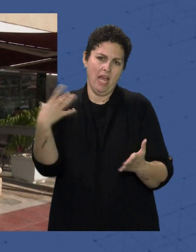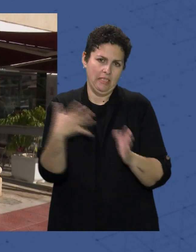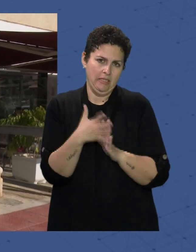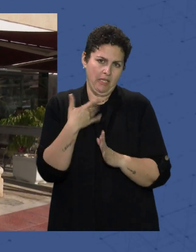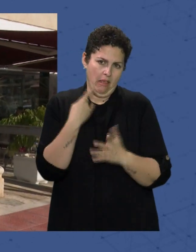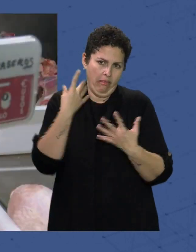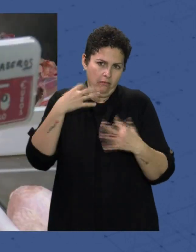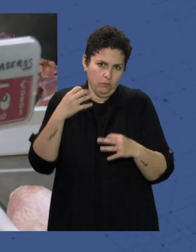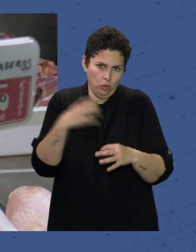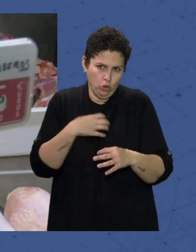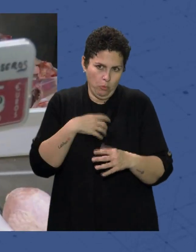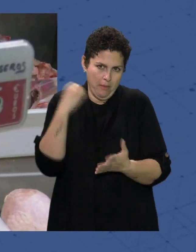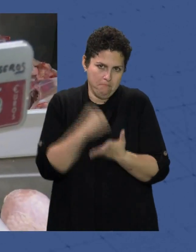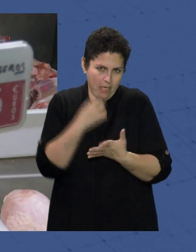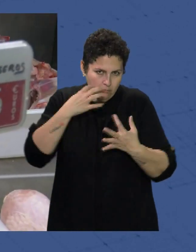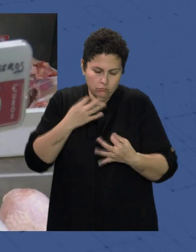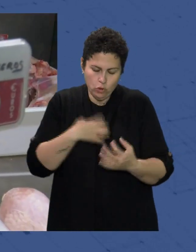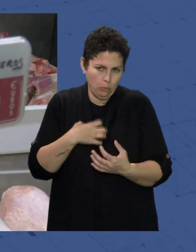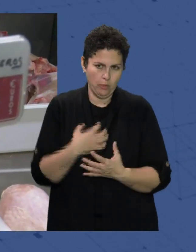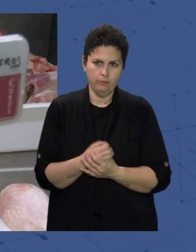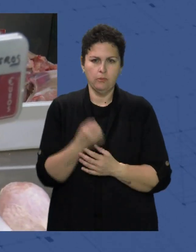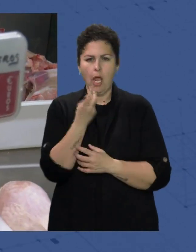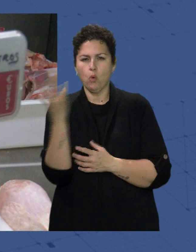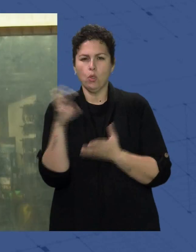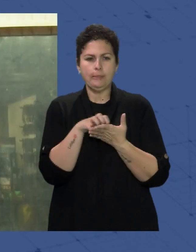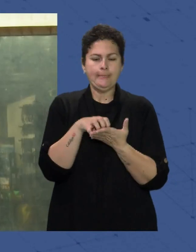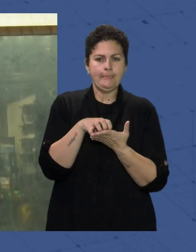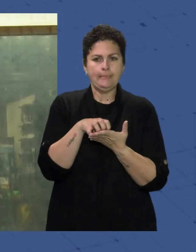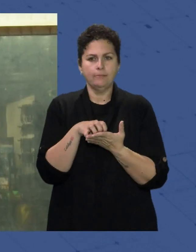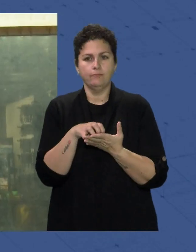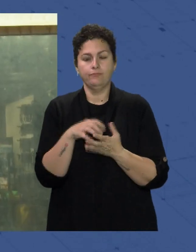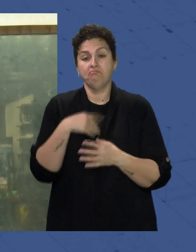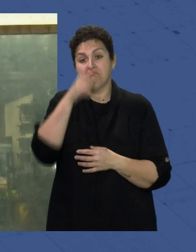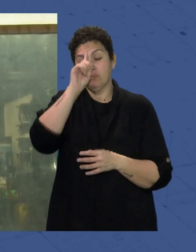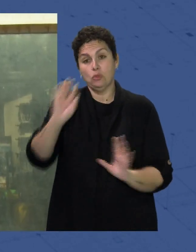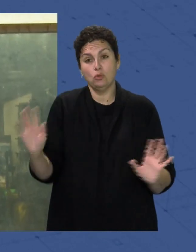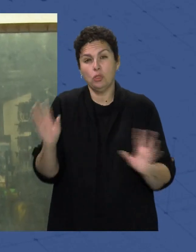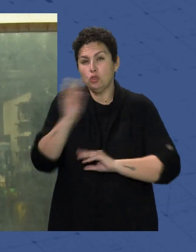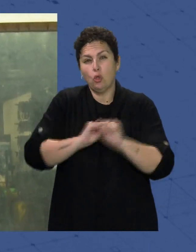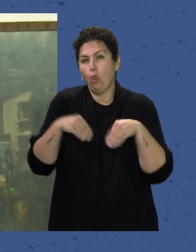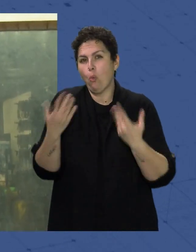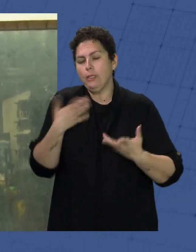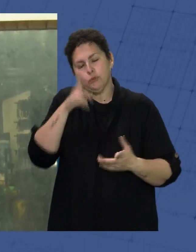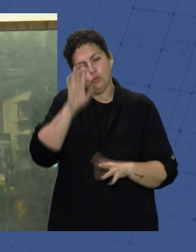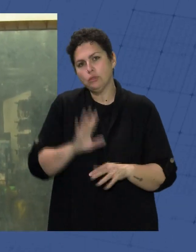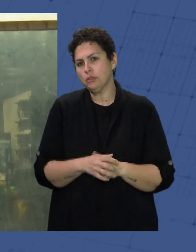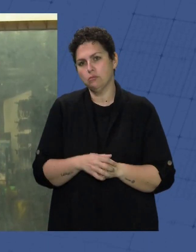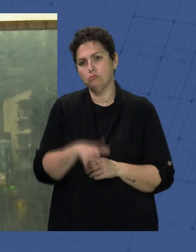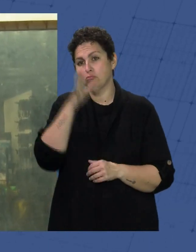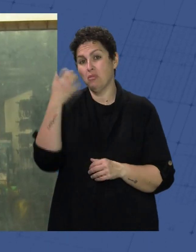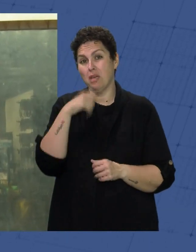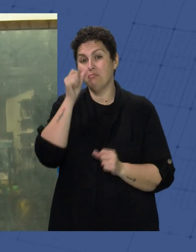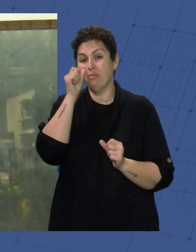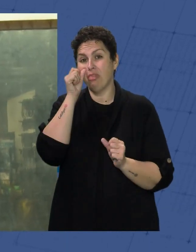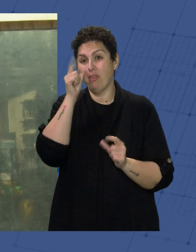puede Vamos Y algunos Sienten incertidumbre Lo que no sé Es Qué solución Tendría esto Porque Ya hemos visto Que la